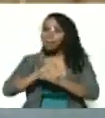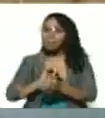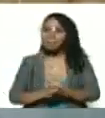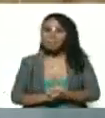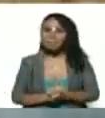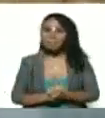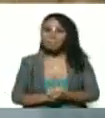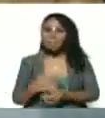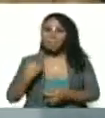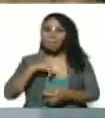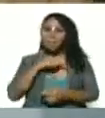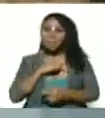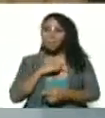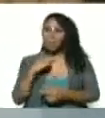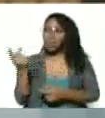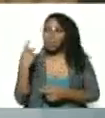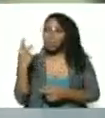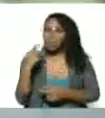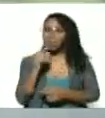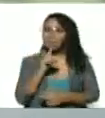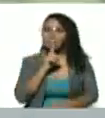Nos quedamos en silencio los dos.